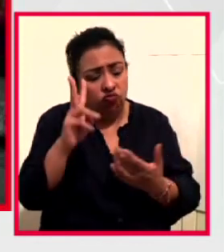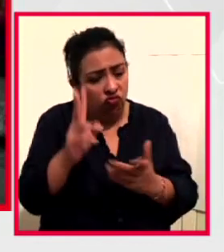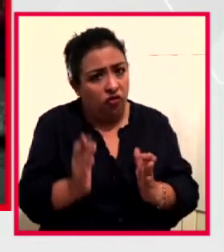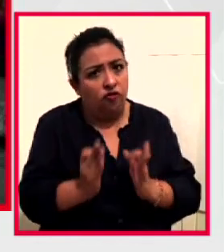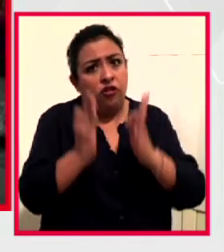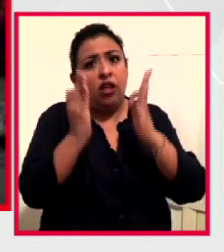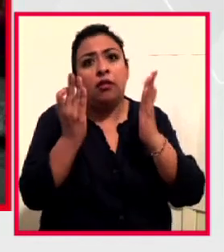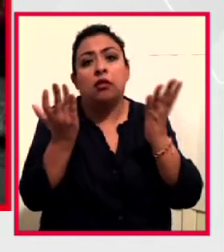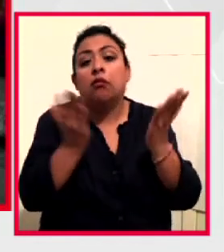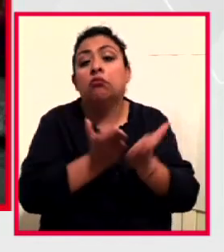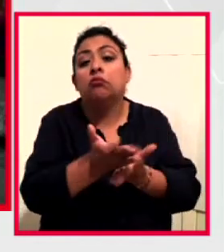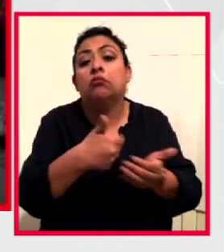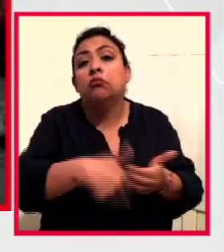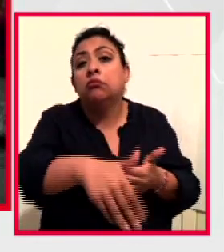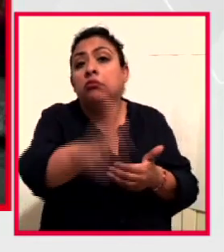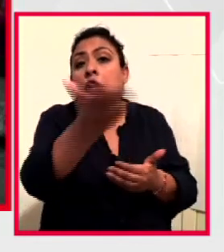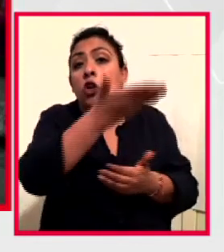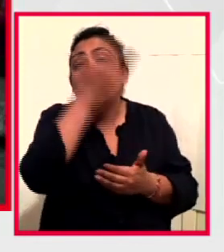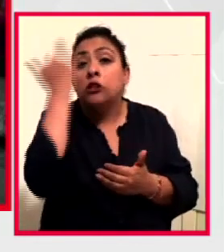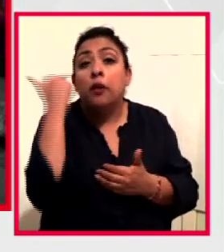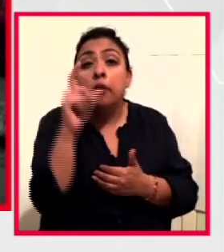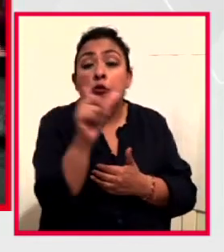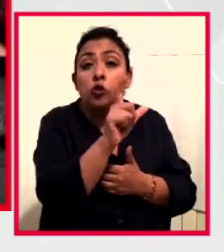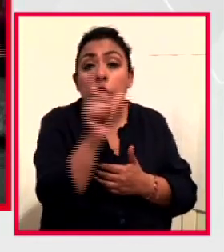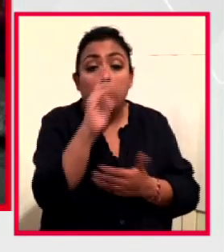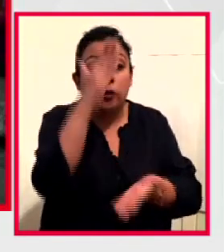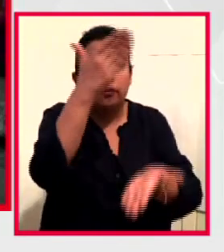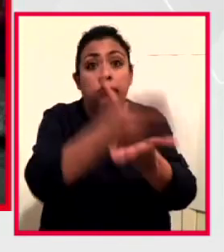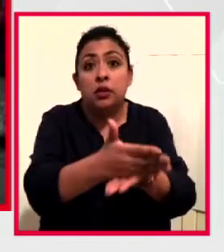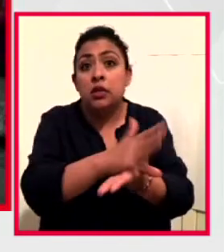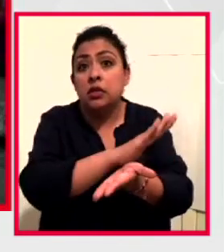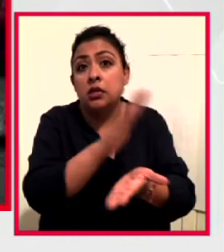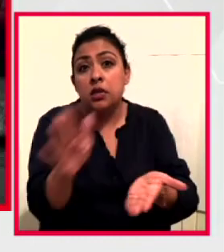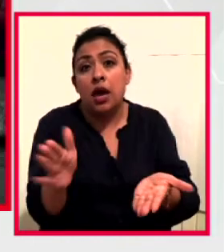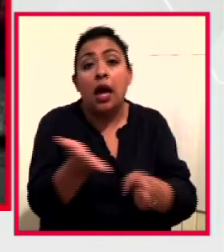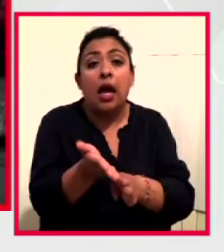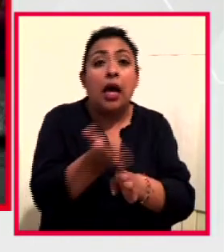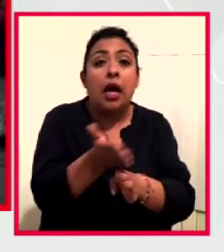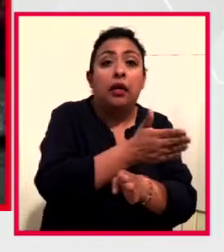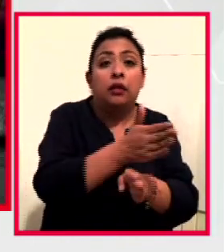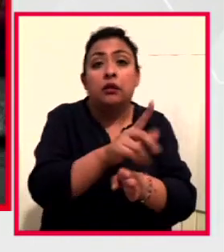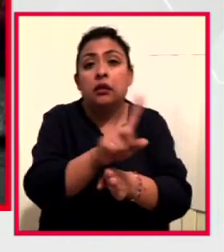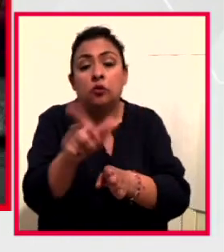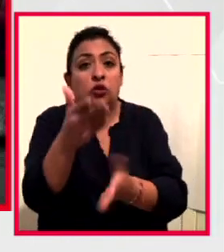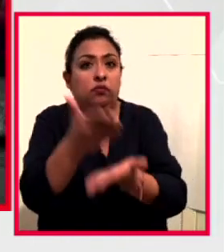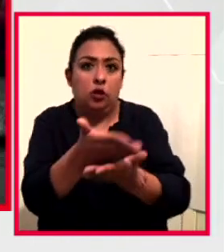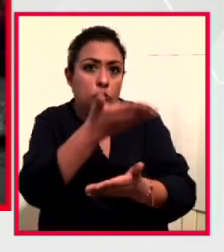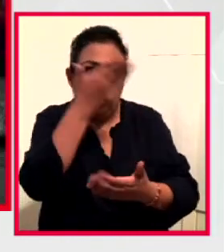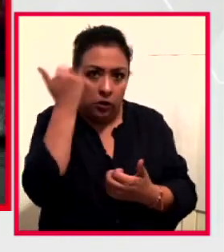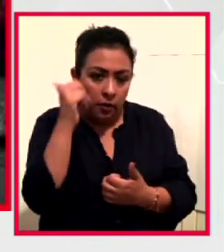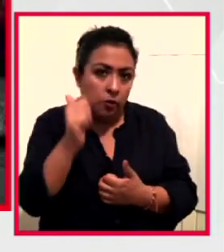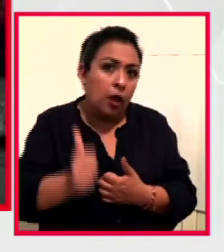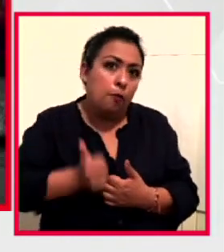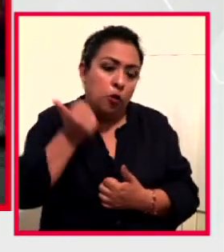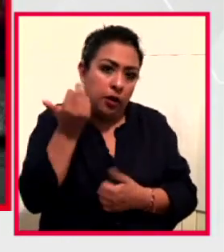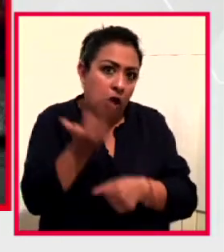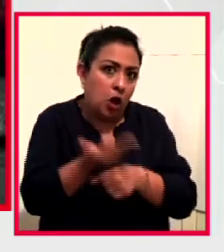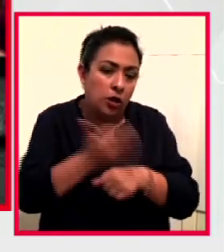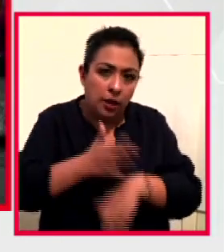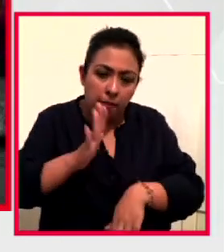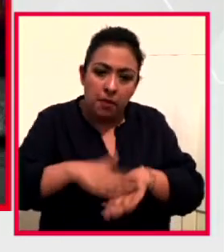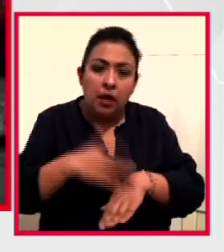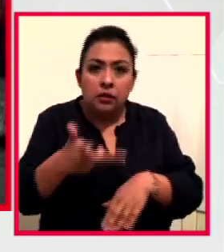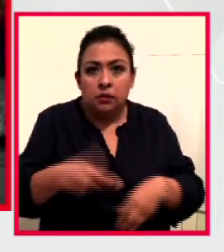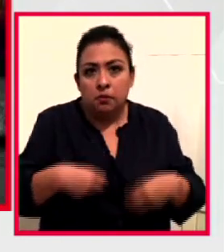destino, porque no sabemos cuándo está delimitado ese antes y ese después, y así aprovechar al máximo mientras estamos aquí, mientras estamos